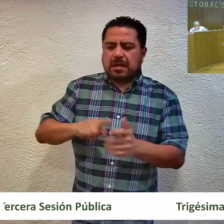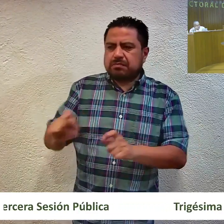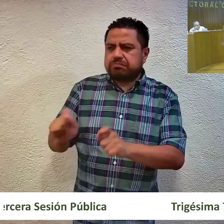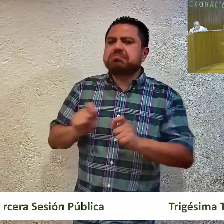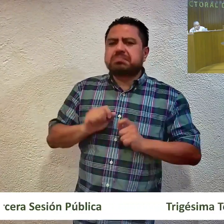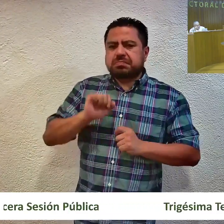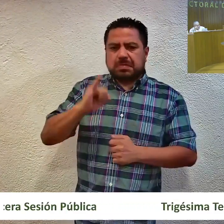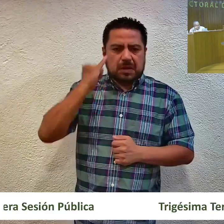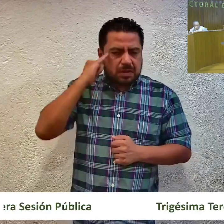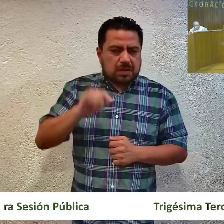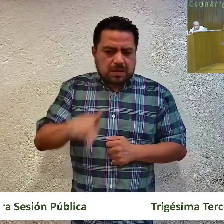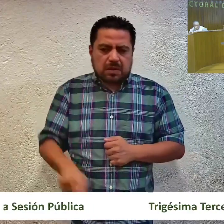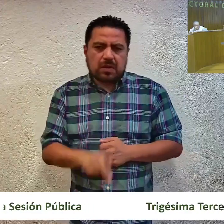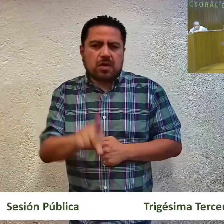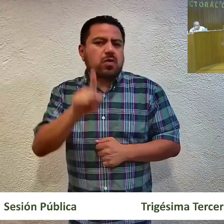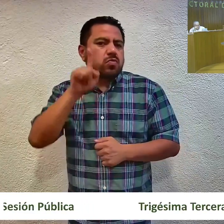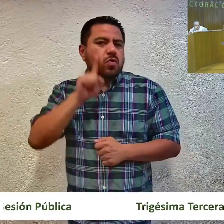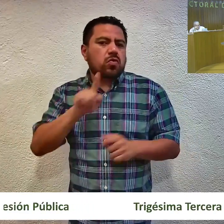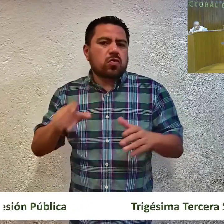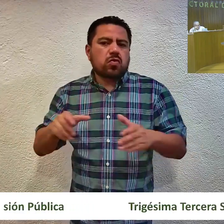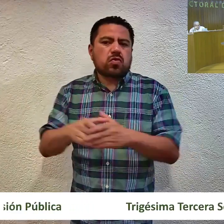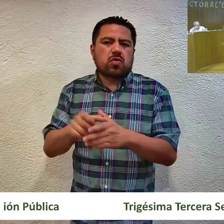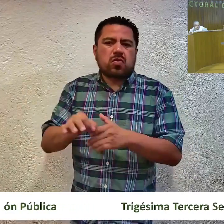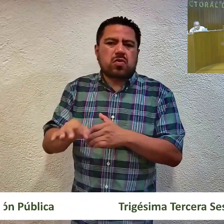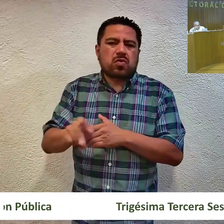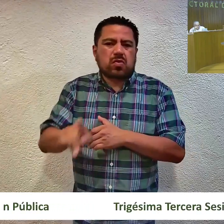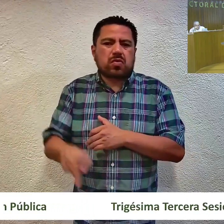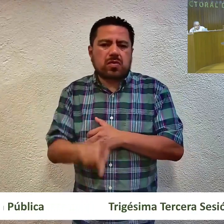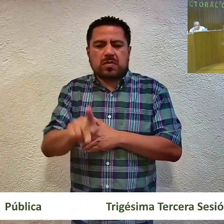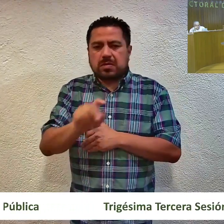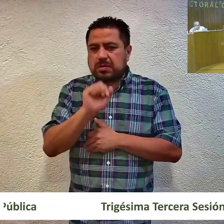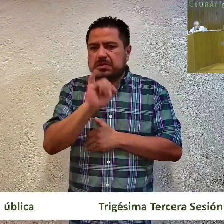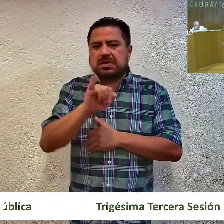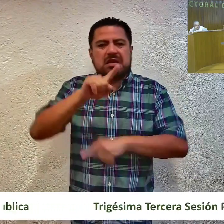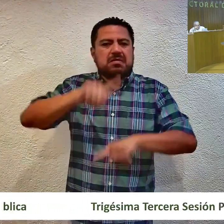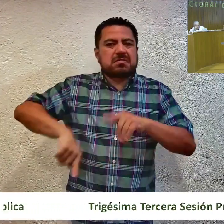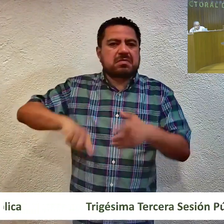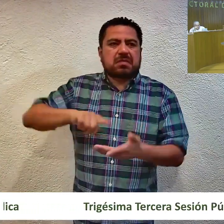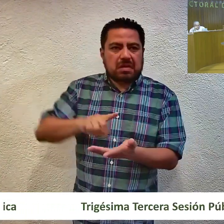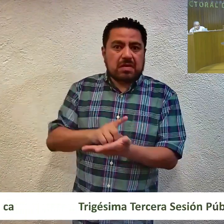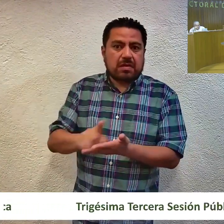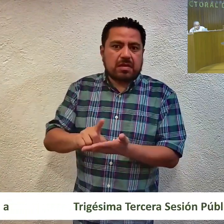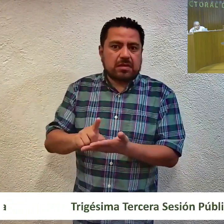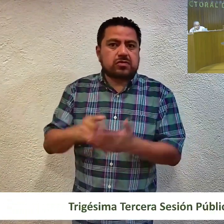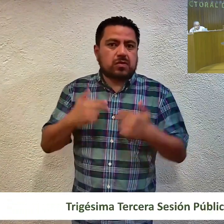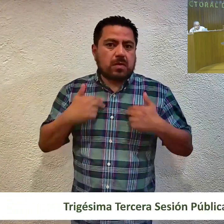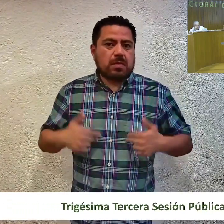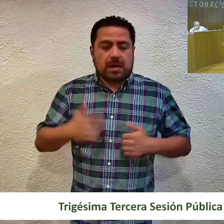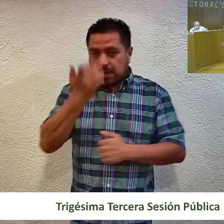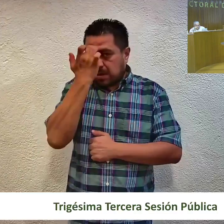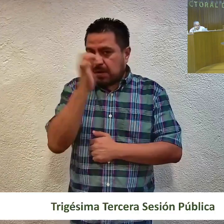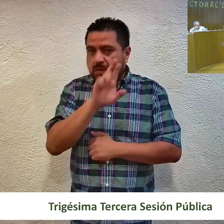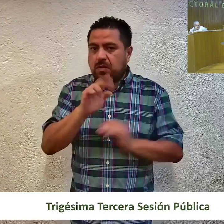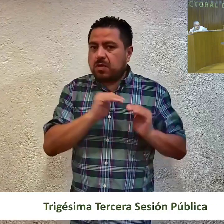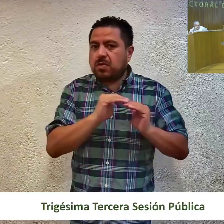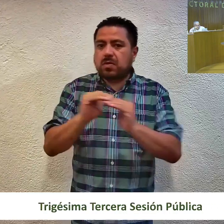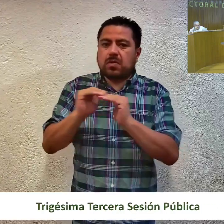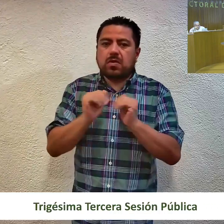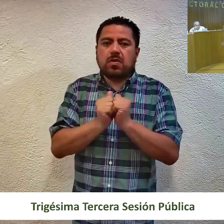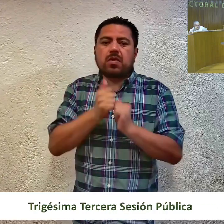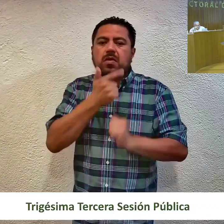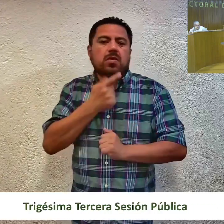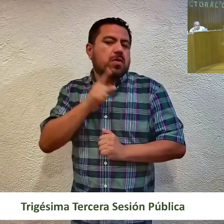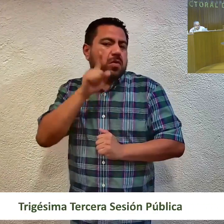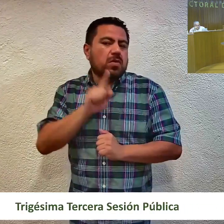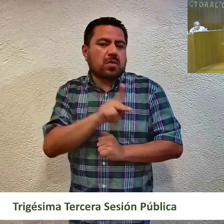respecto de las mujeres de su comunidad, se estarían violentando derechos humanos legalmente reconocidos de igualdad entre mujeres